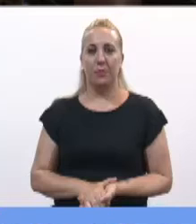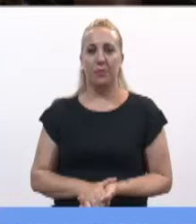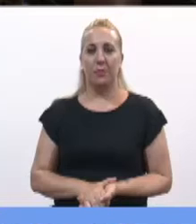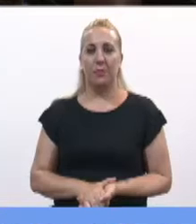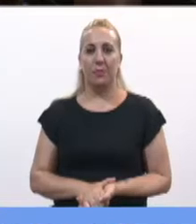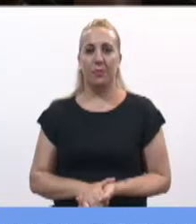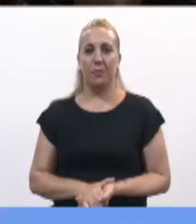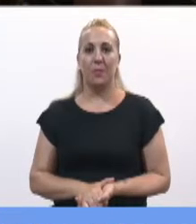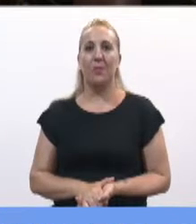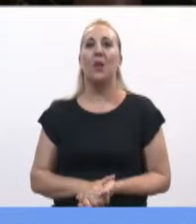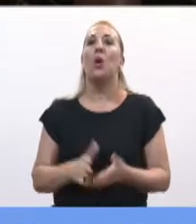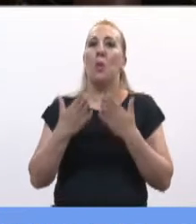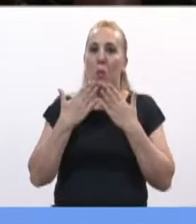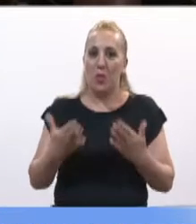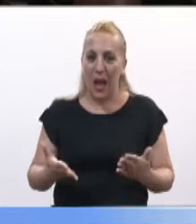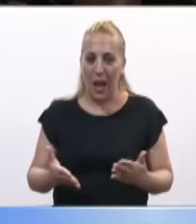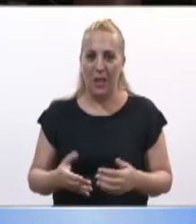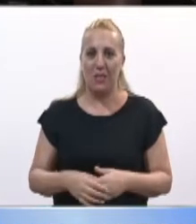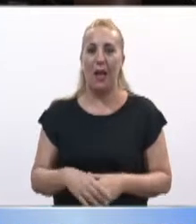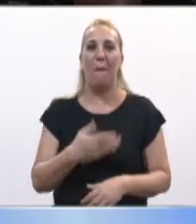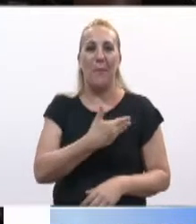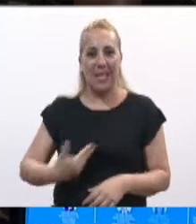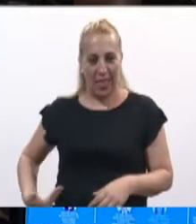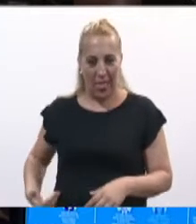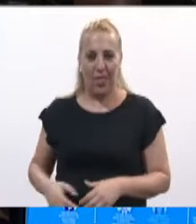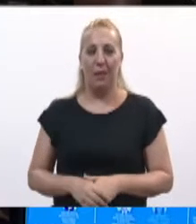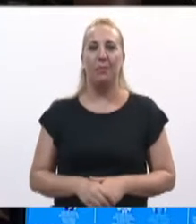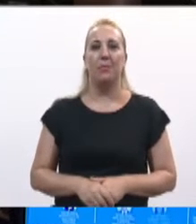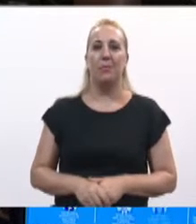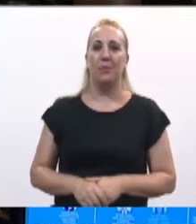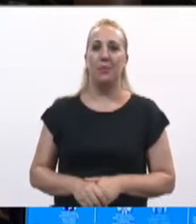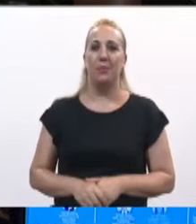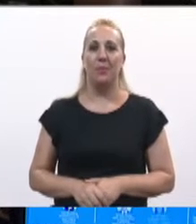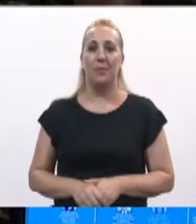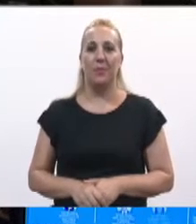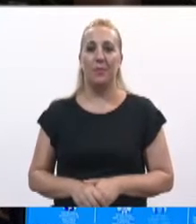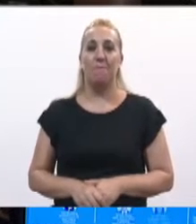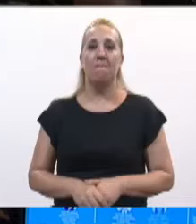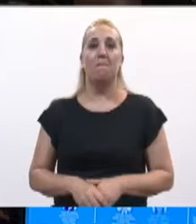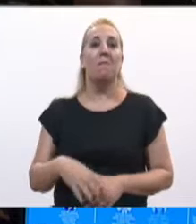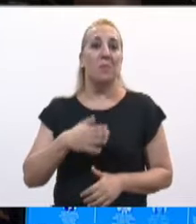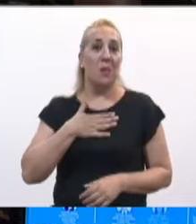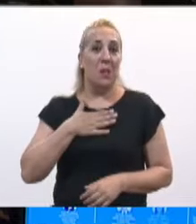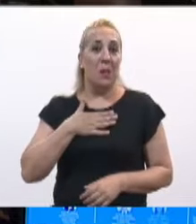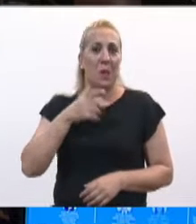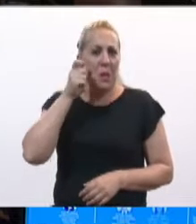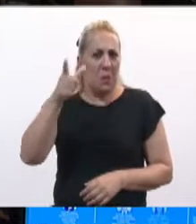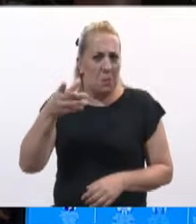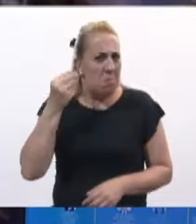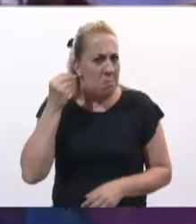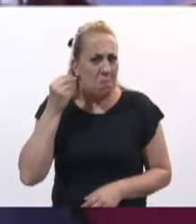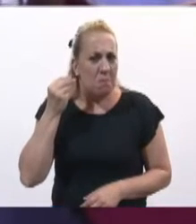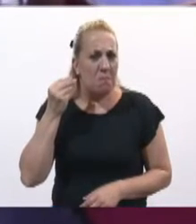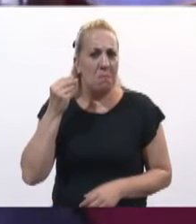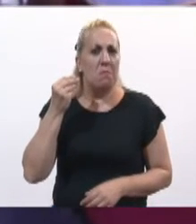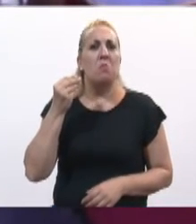Muchas gracias, señora Presidenta. Me imagino que me están escuchando porque al senador